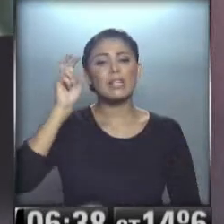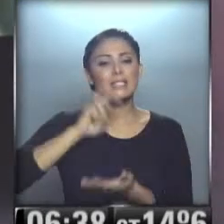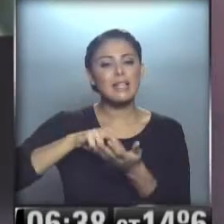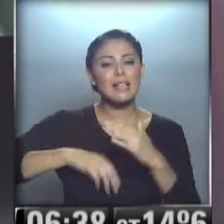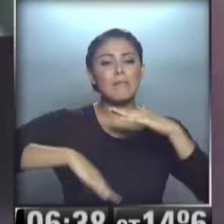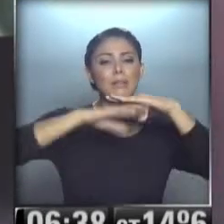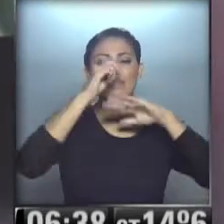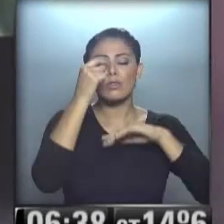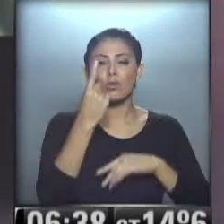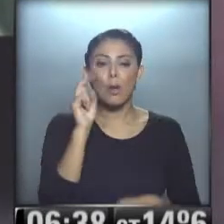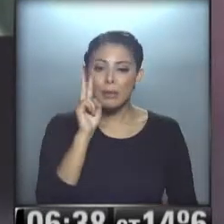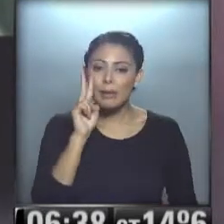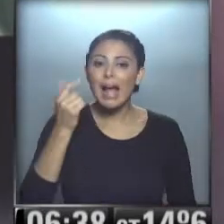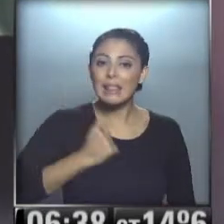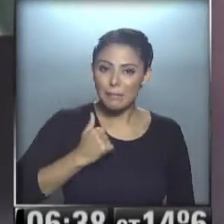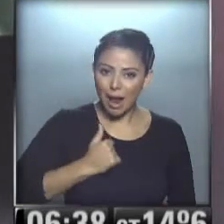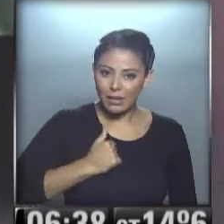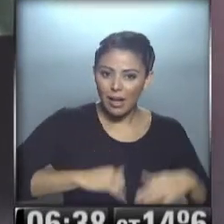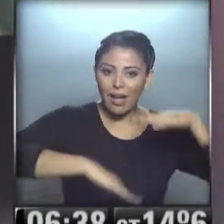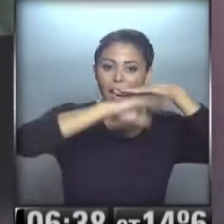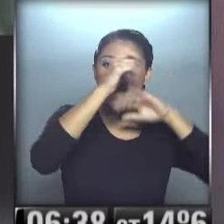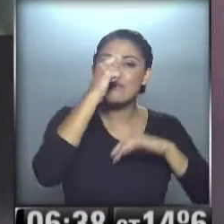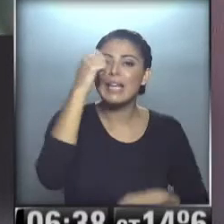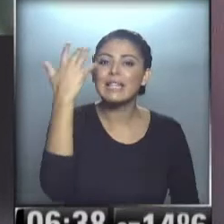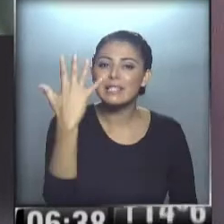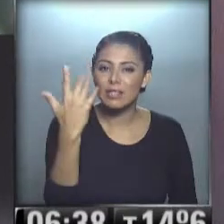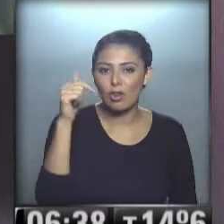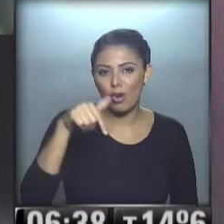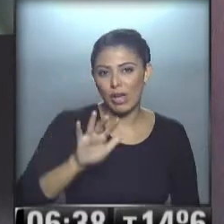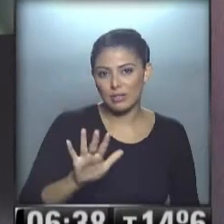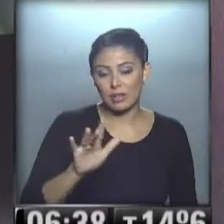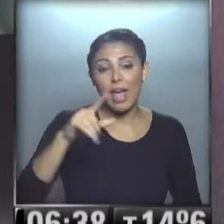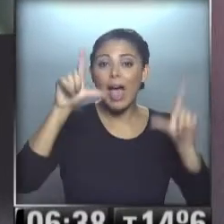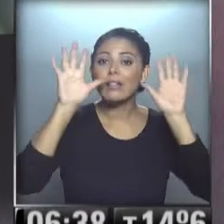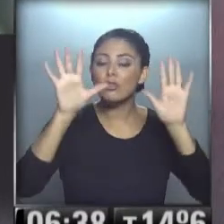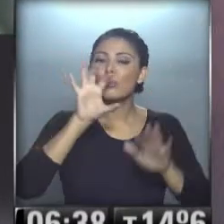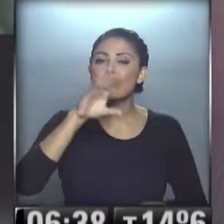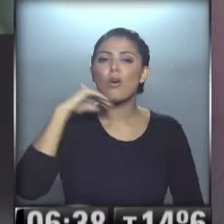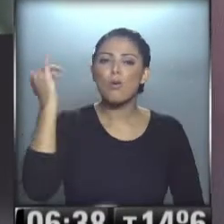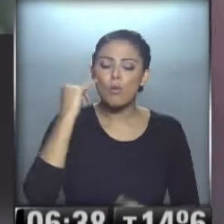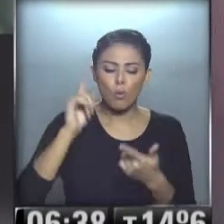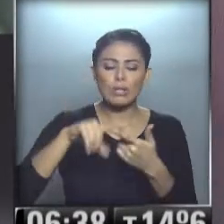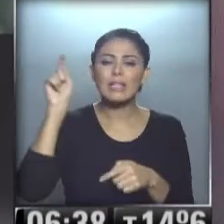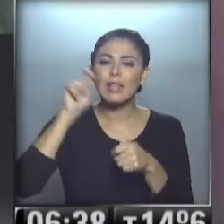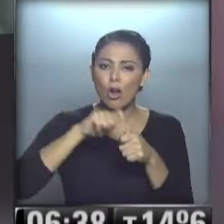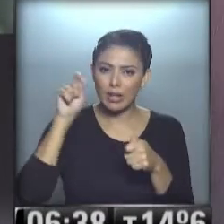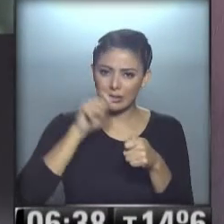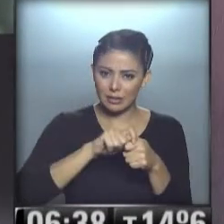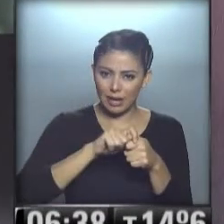...pero fíjense Catamarca... ...25 grados para hoy... ...atención Jujuy, Santiago del Estero... ...la